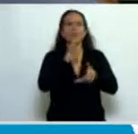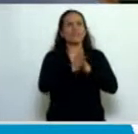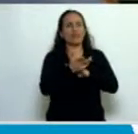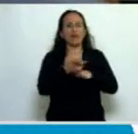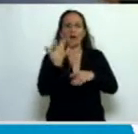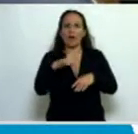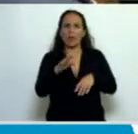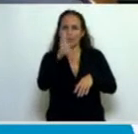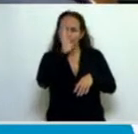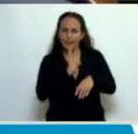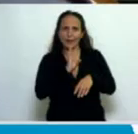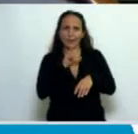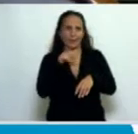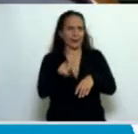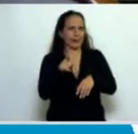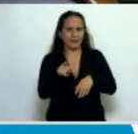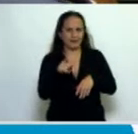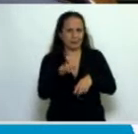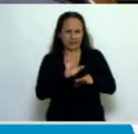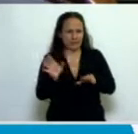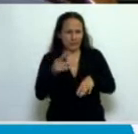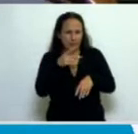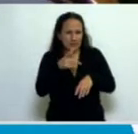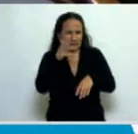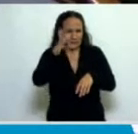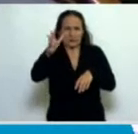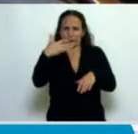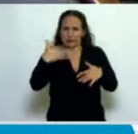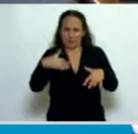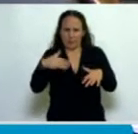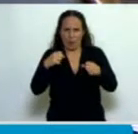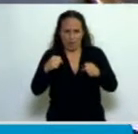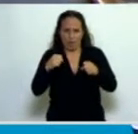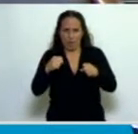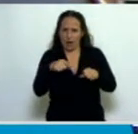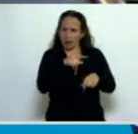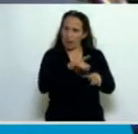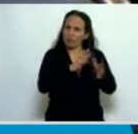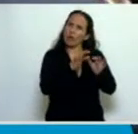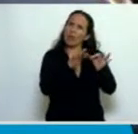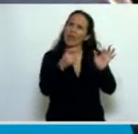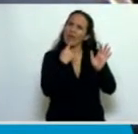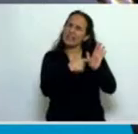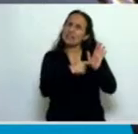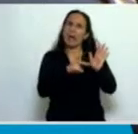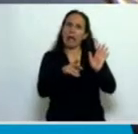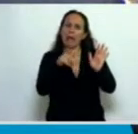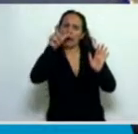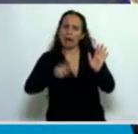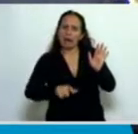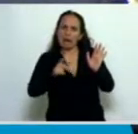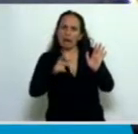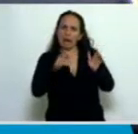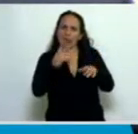irresponsabilidad por obediencia debida absoluta. Es decir, esta categoría de obediencia debida tan remanida